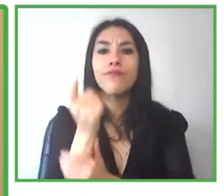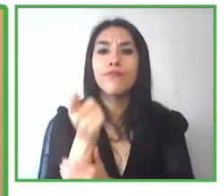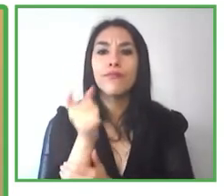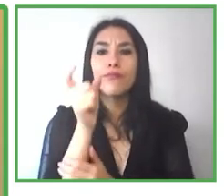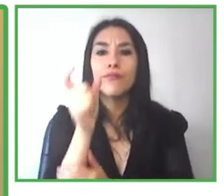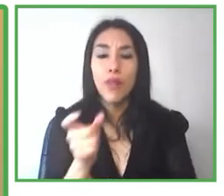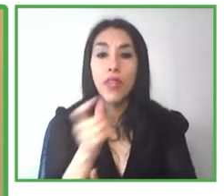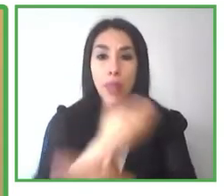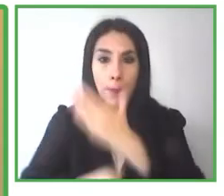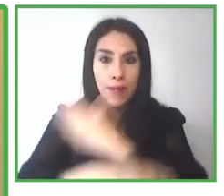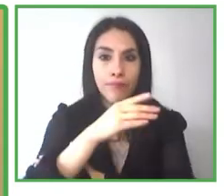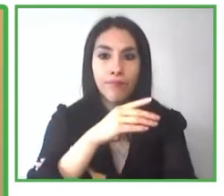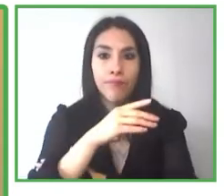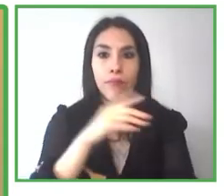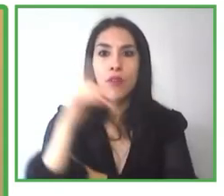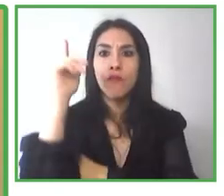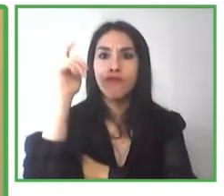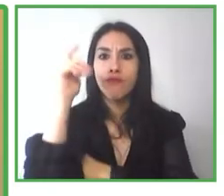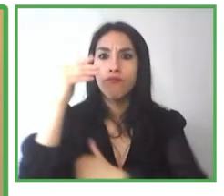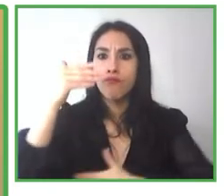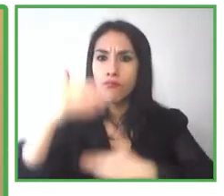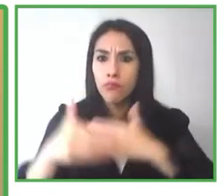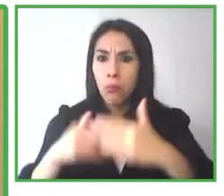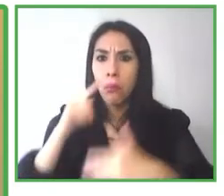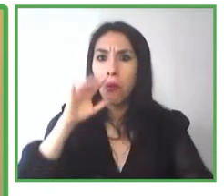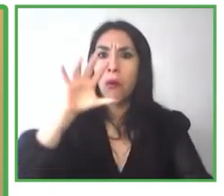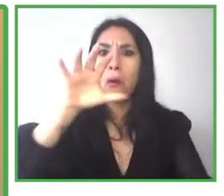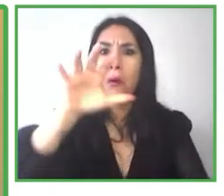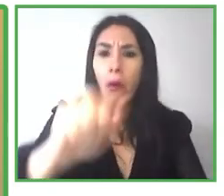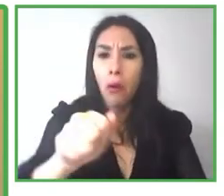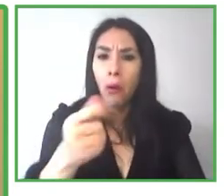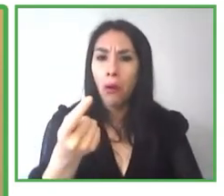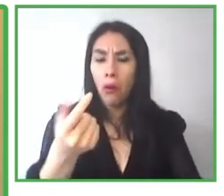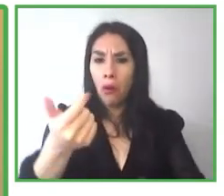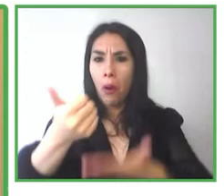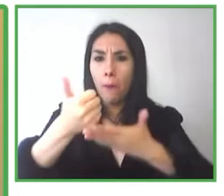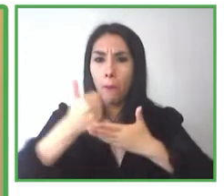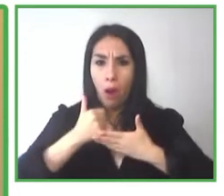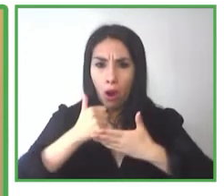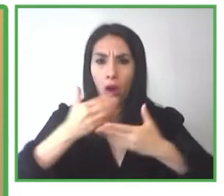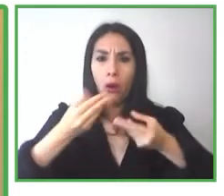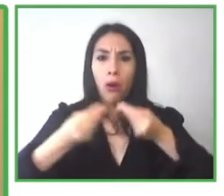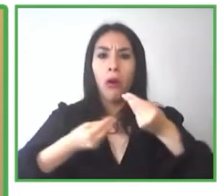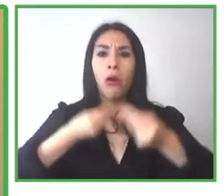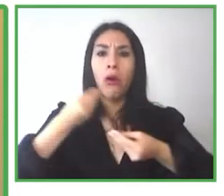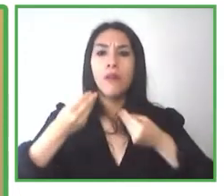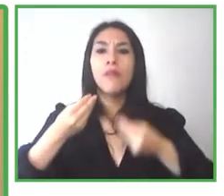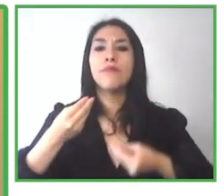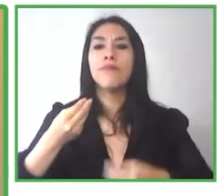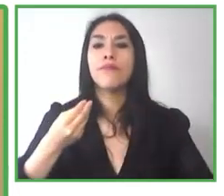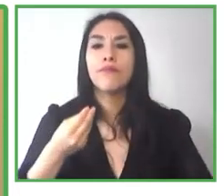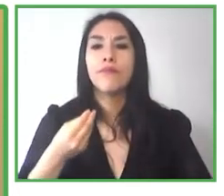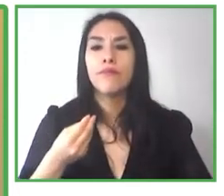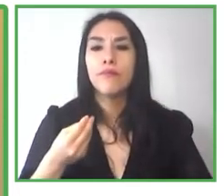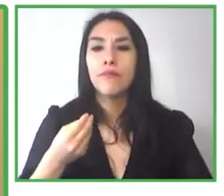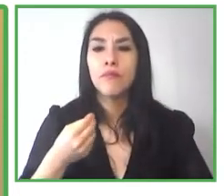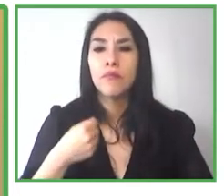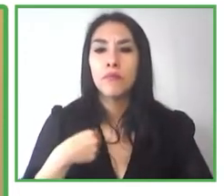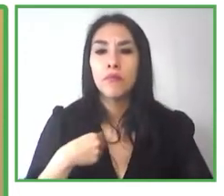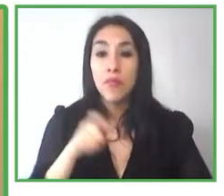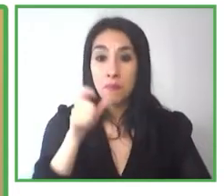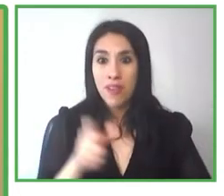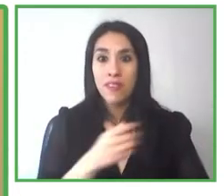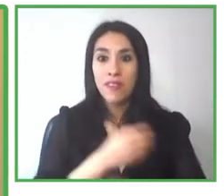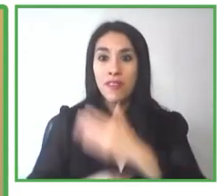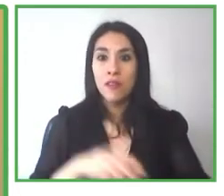con discapacidad podían apoyarse y como dije anteriormente podían nivelar la cancha y a todos nos permitían hacer cosas